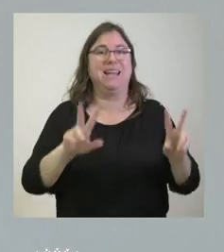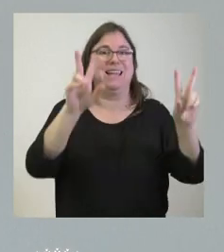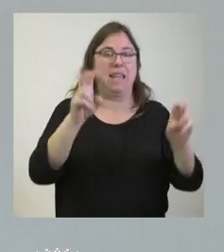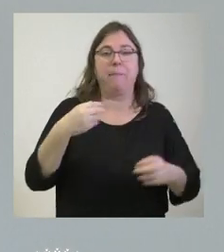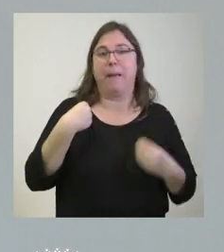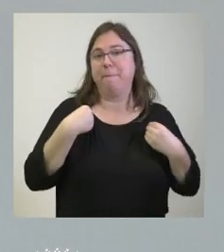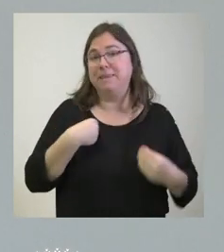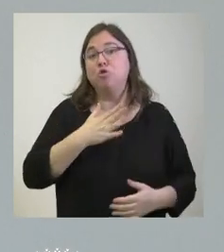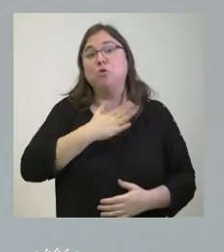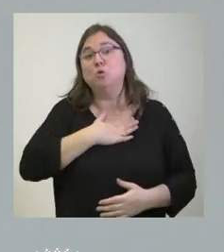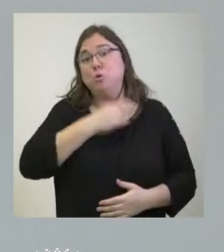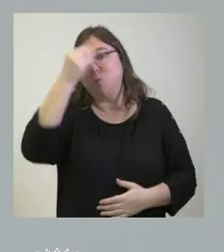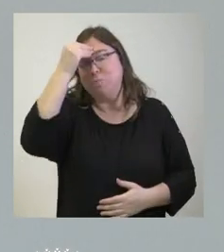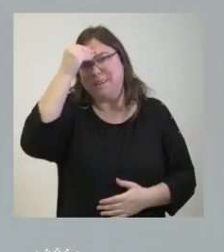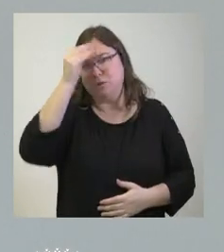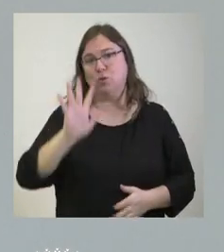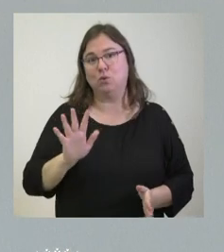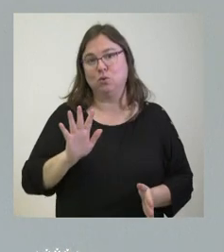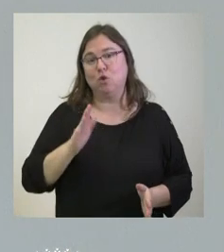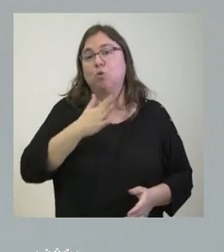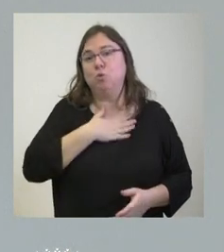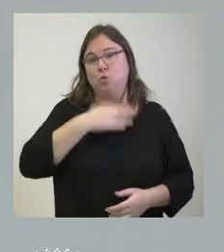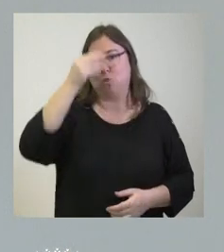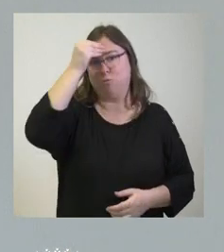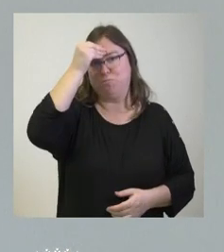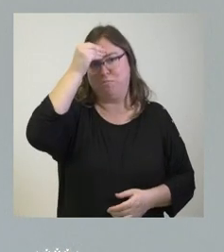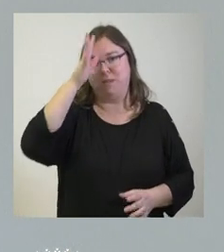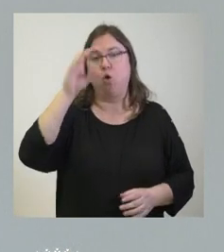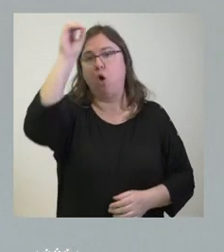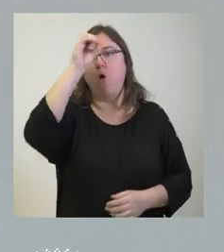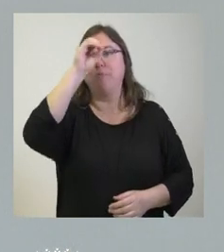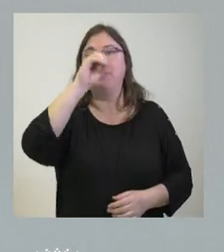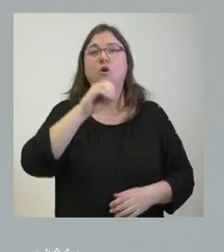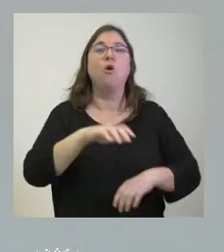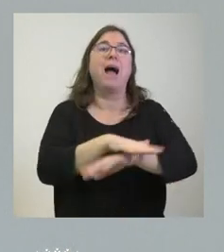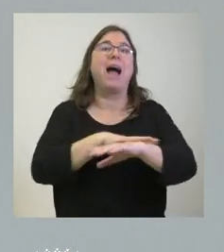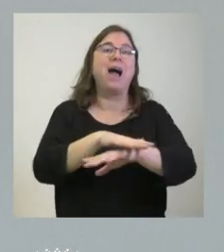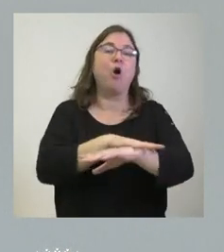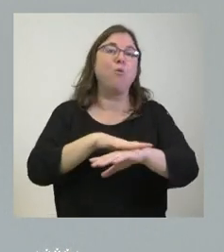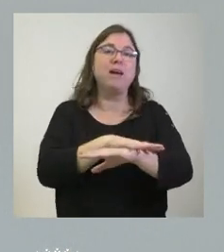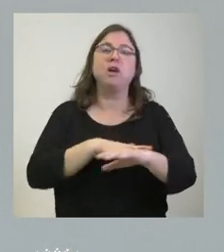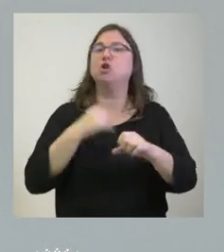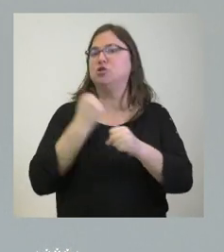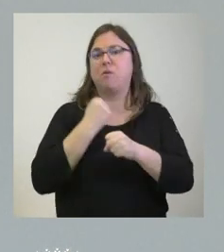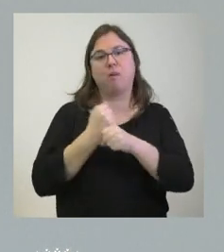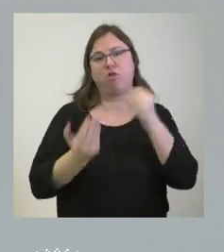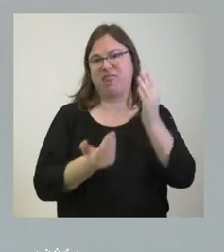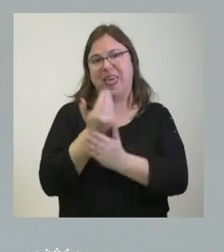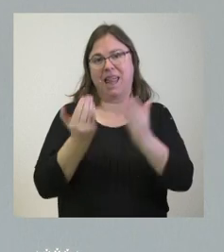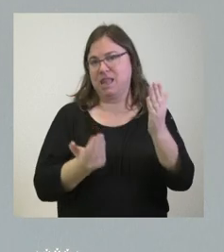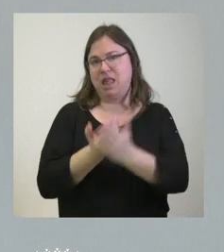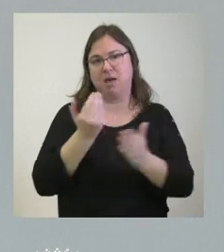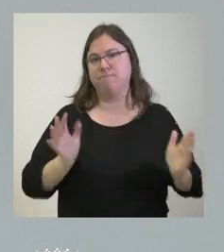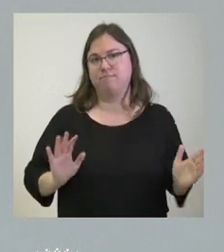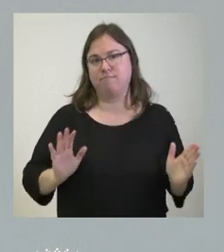pero yo creo que es voluntad y yo al menos lo aprecio dentro del ámbito de los miembros del gobierno de seguir trabajando cada día en